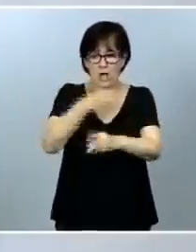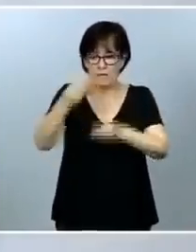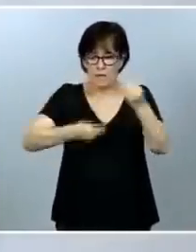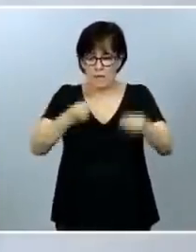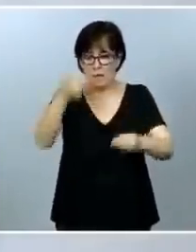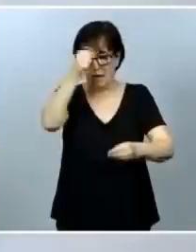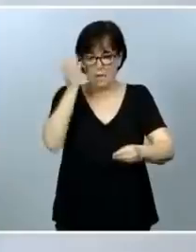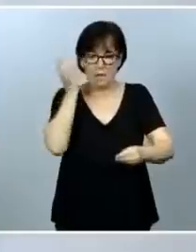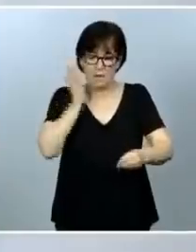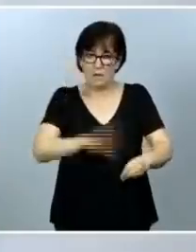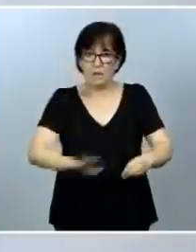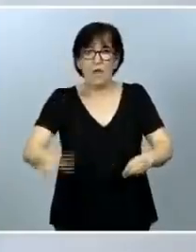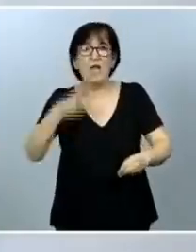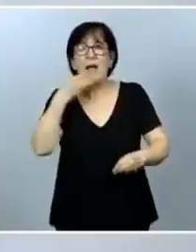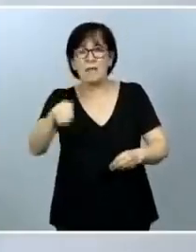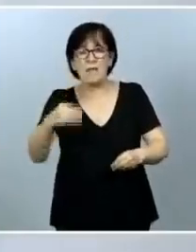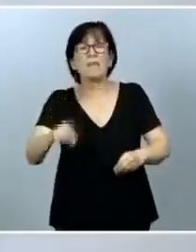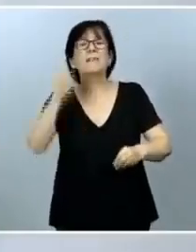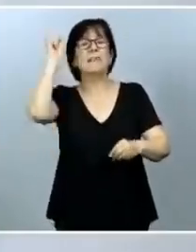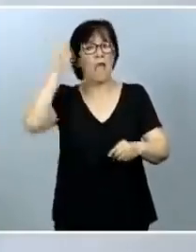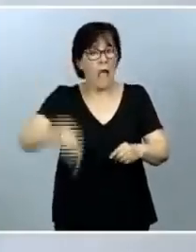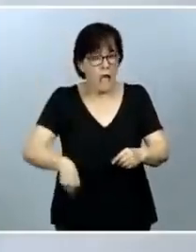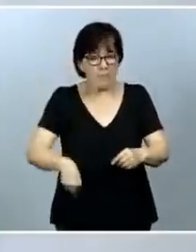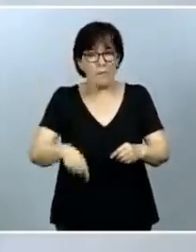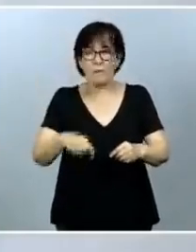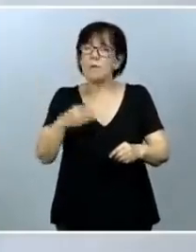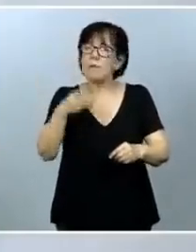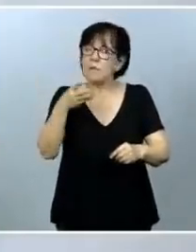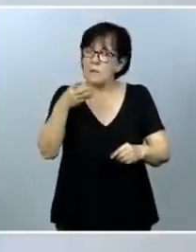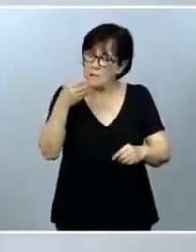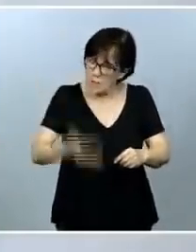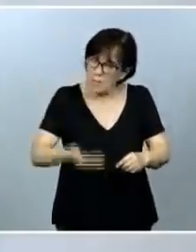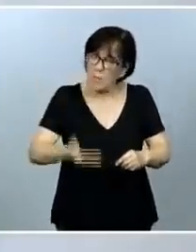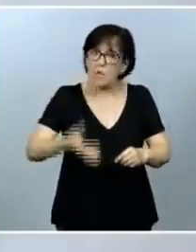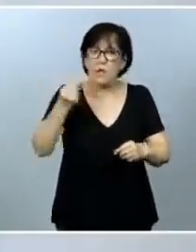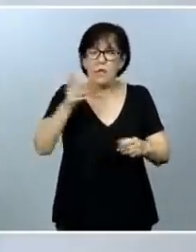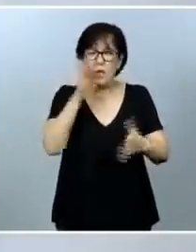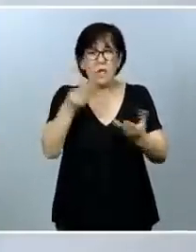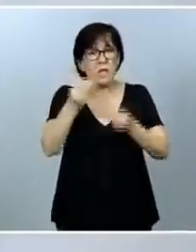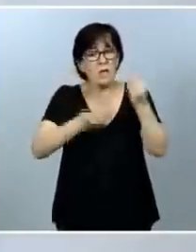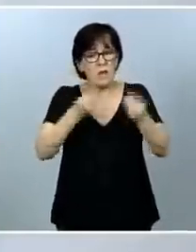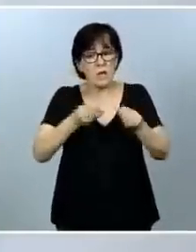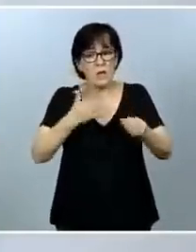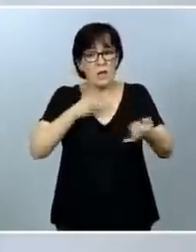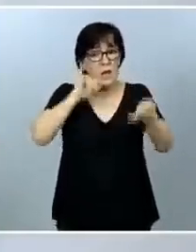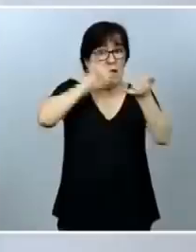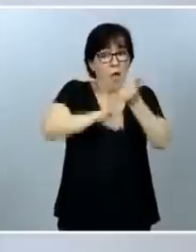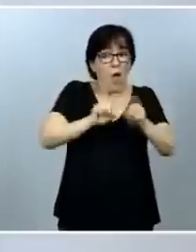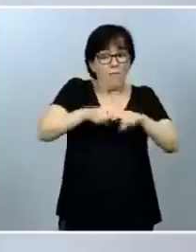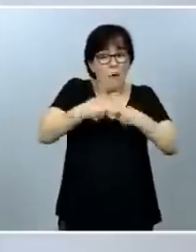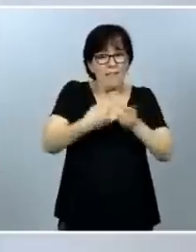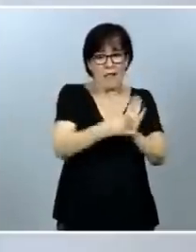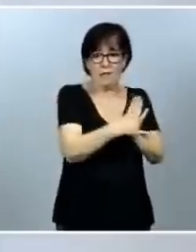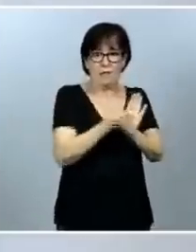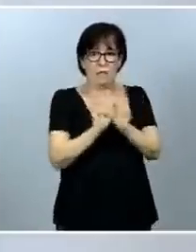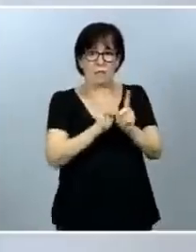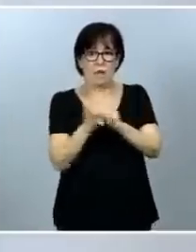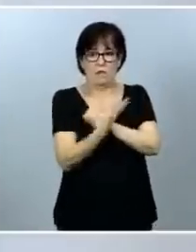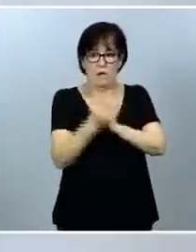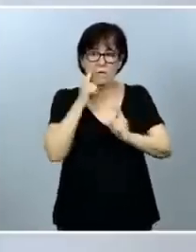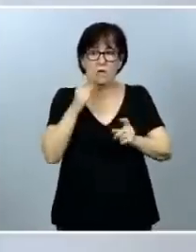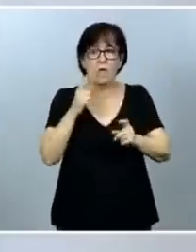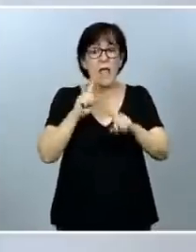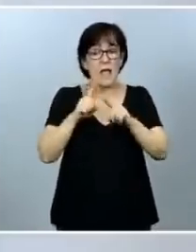niñas o adolescentes. También, esto es muy importante, cuando la haya cometido el cónyuge o familiares cercanos y esta obligación